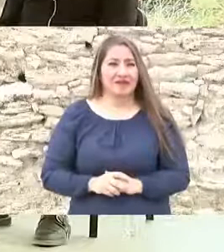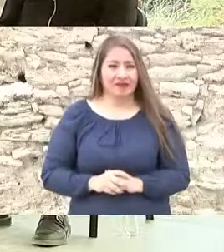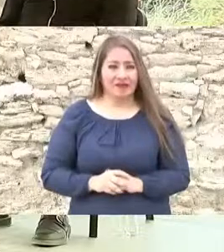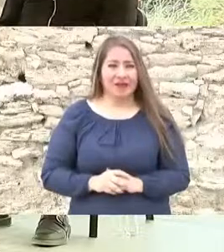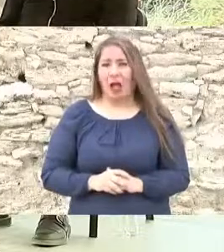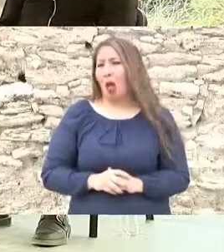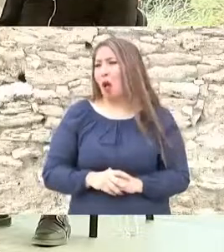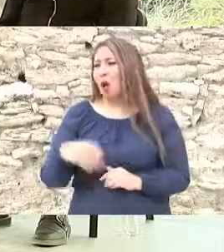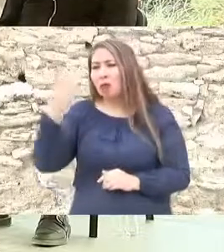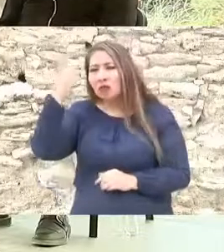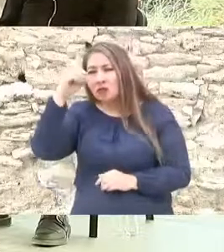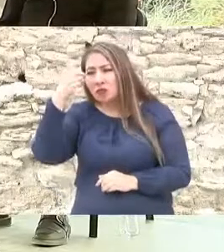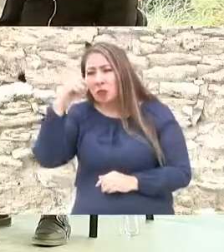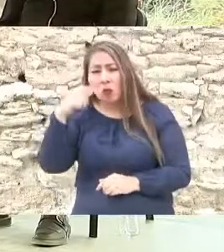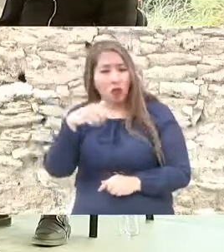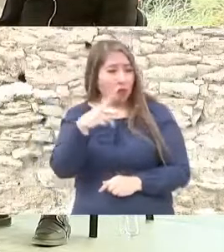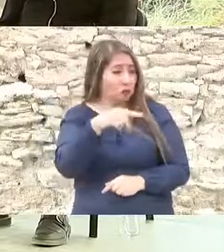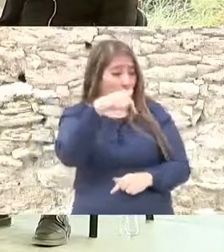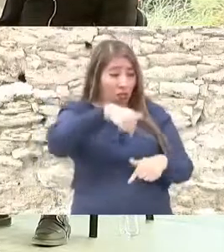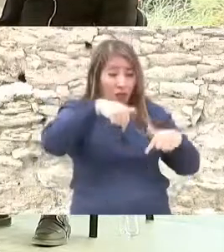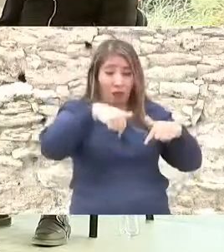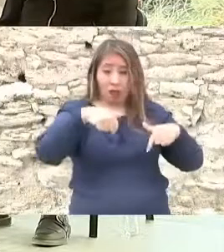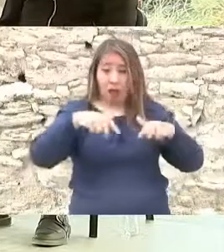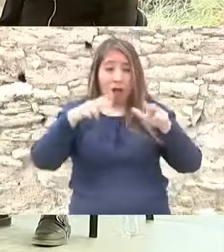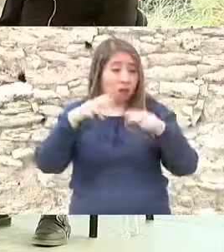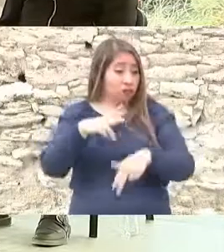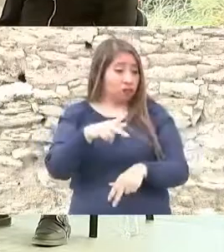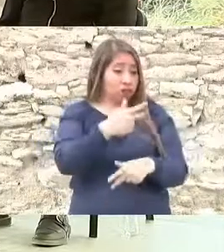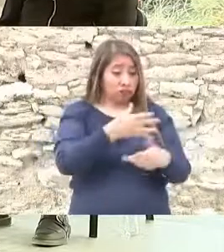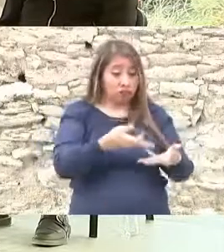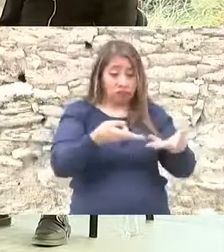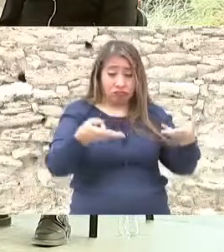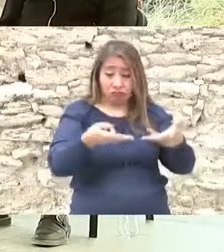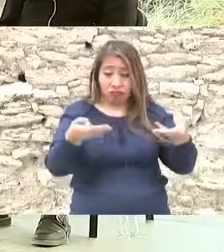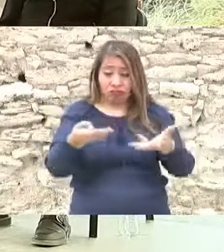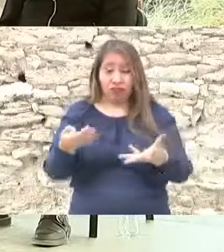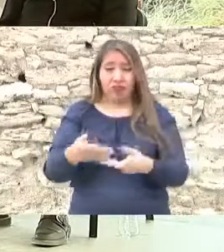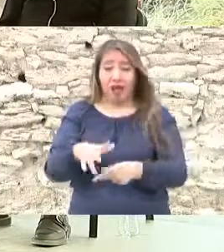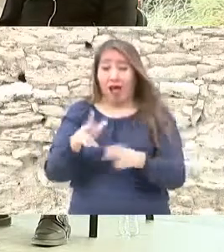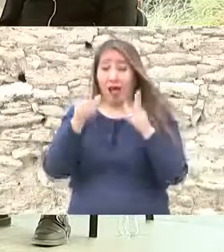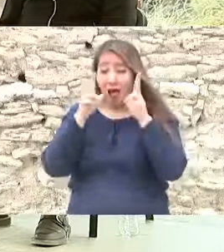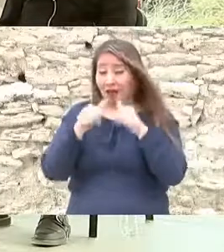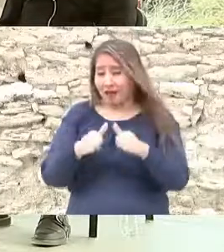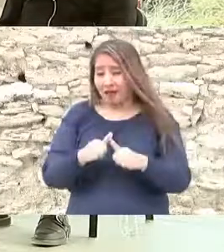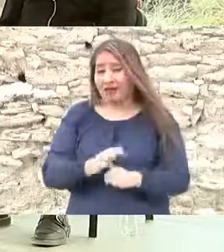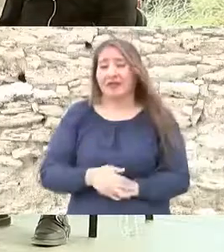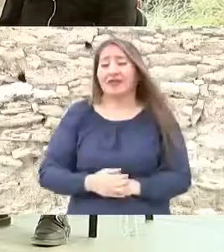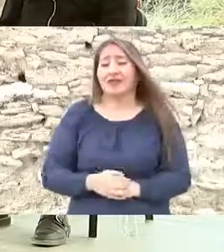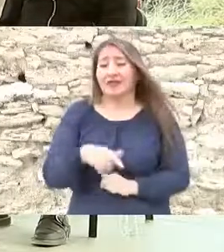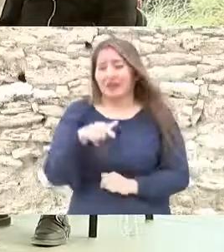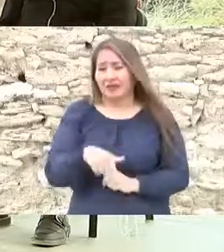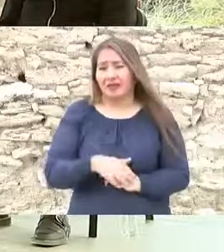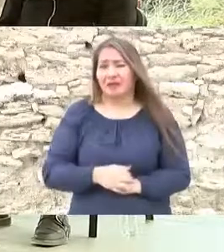dueños de esta propiedad a los